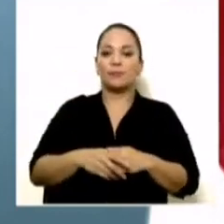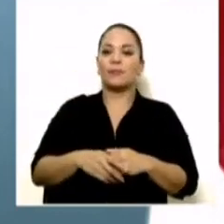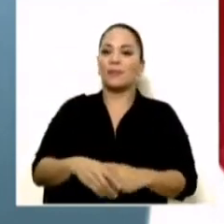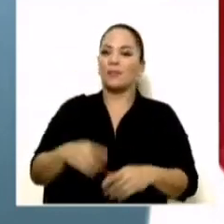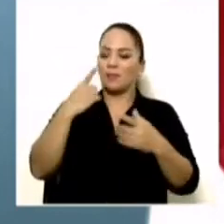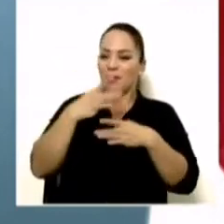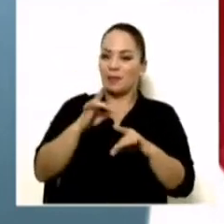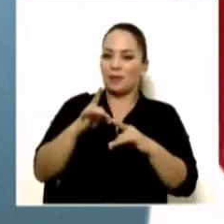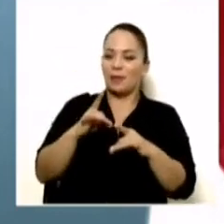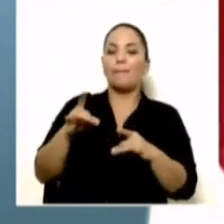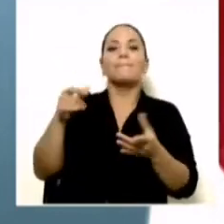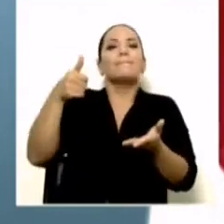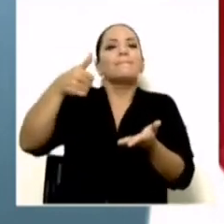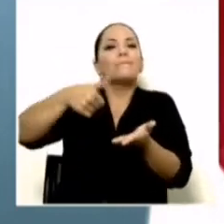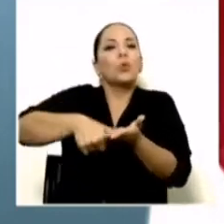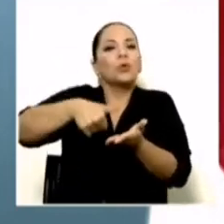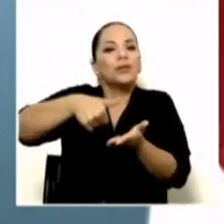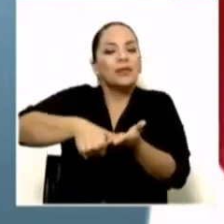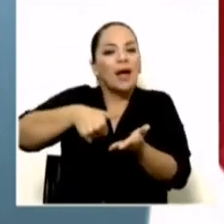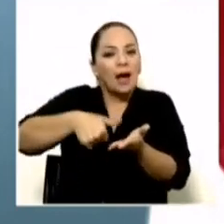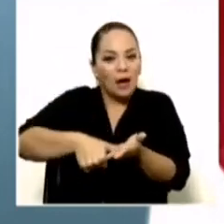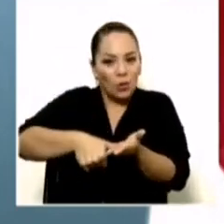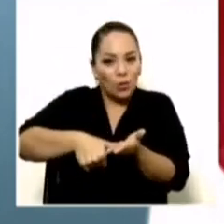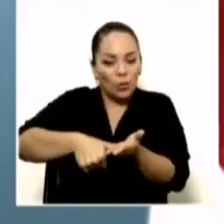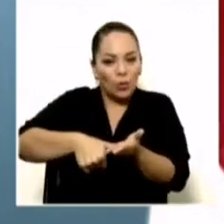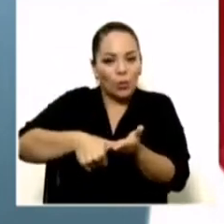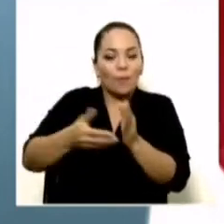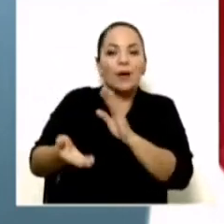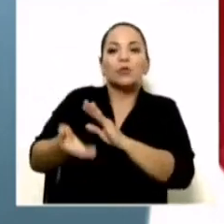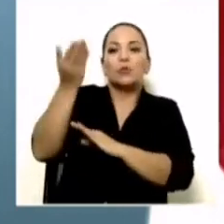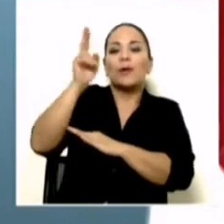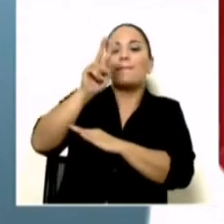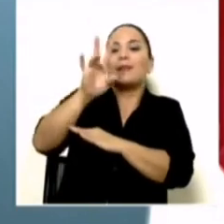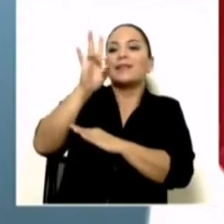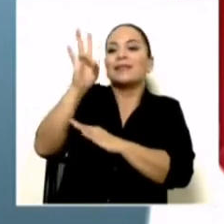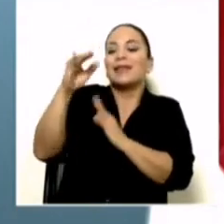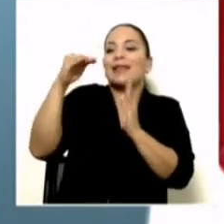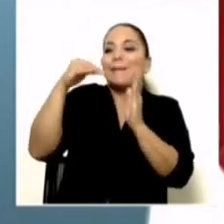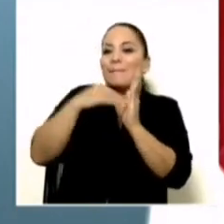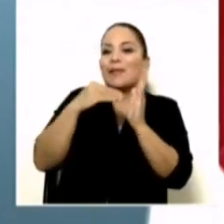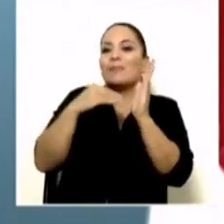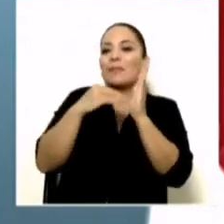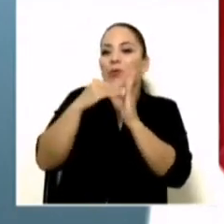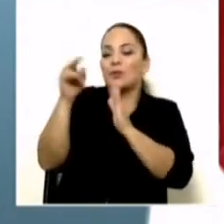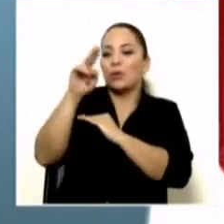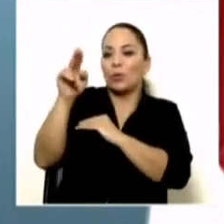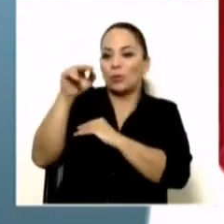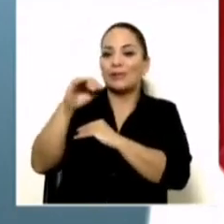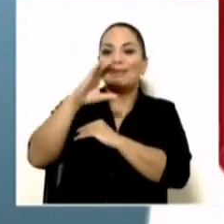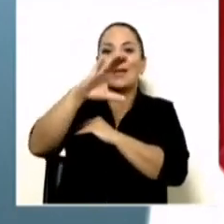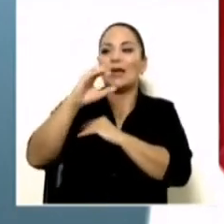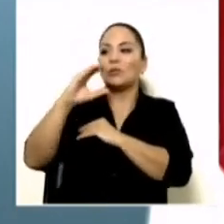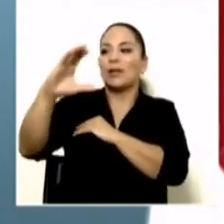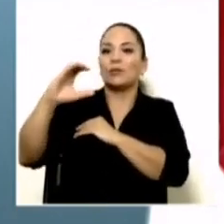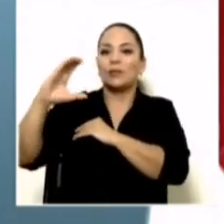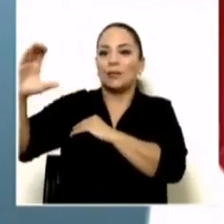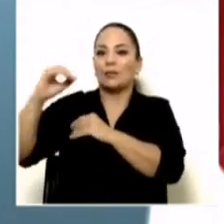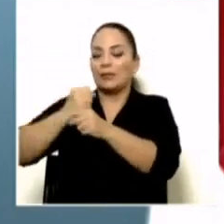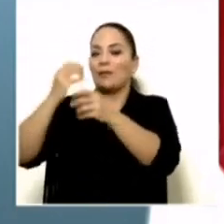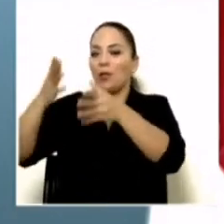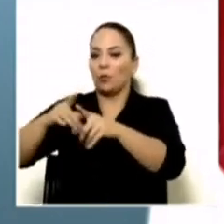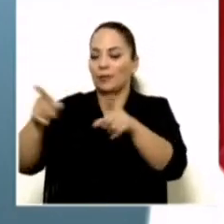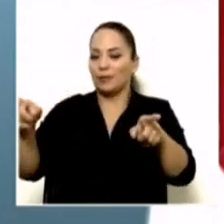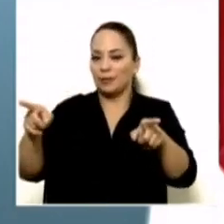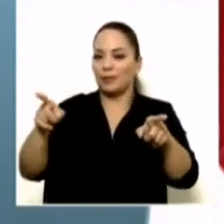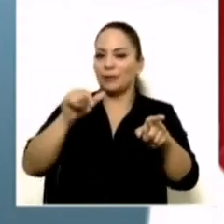Votaron para retroactivamente subir 27 mil millones de pesos en salarios, aumentar